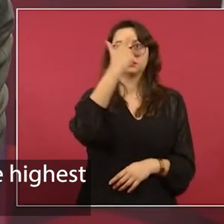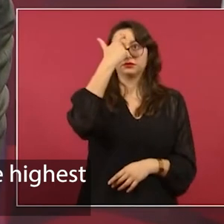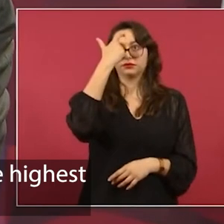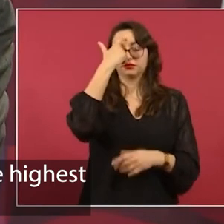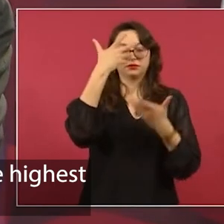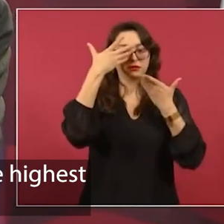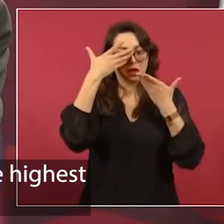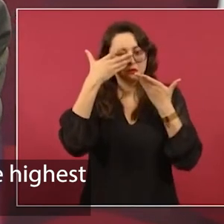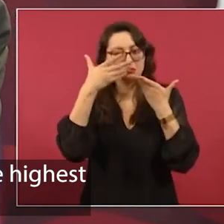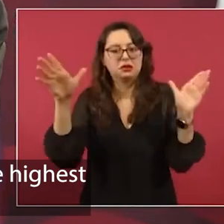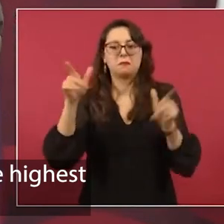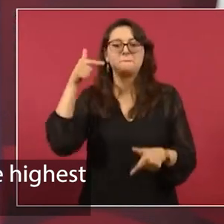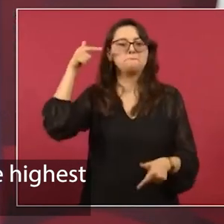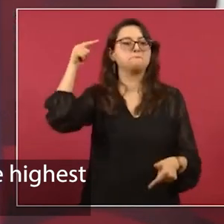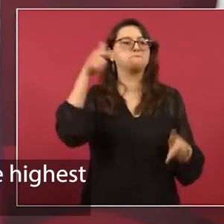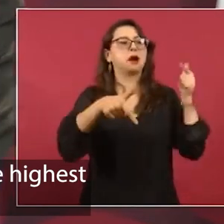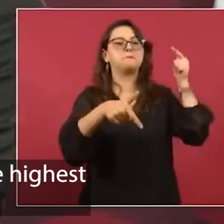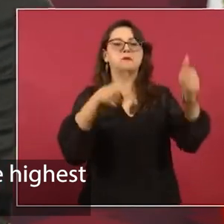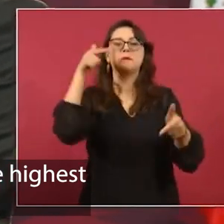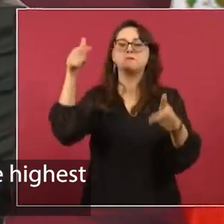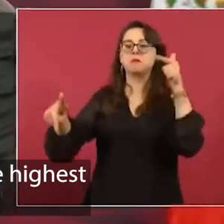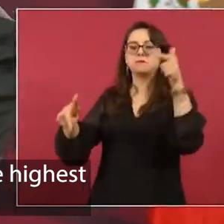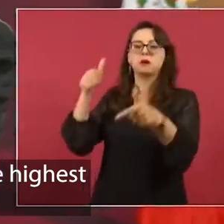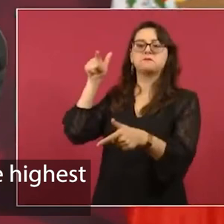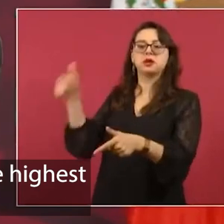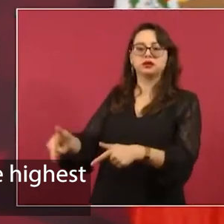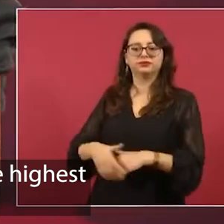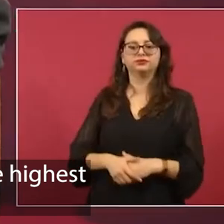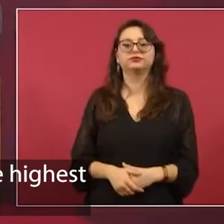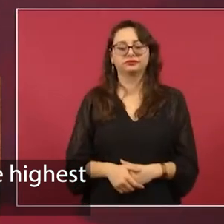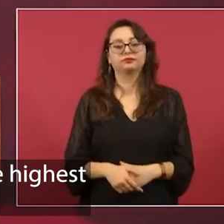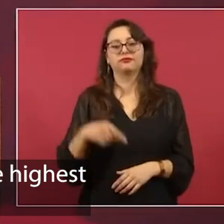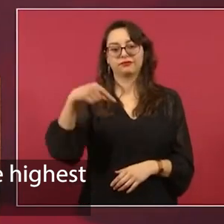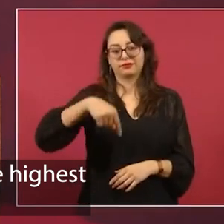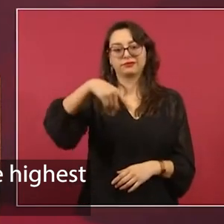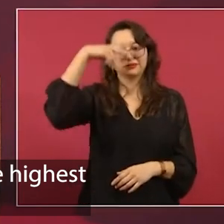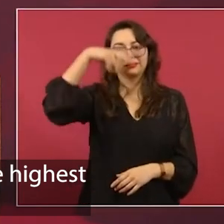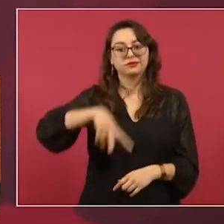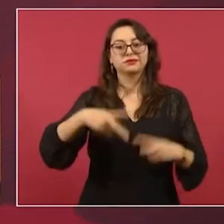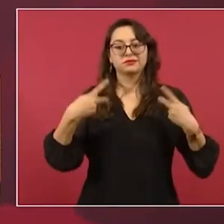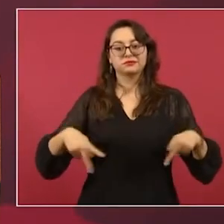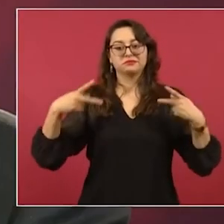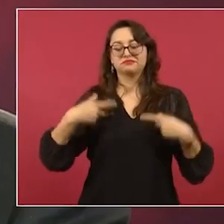Y ya México es de los pueblos con más conciencia en el mundo.